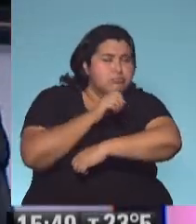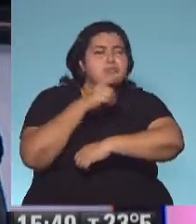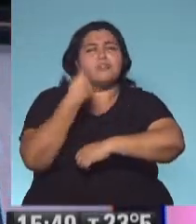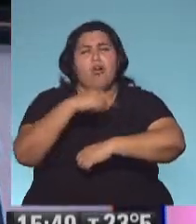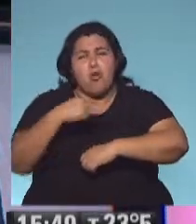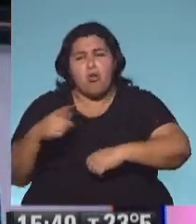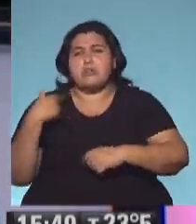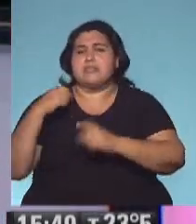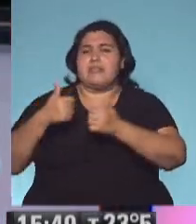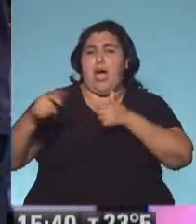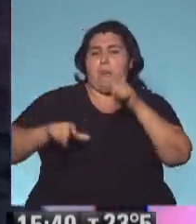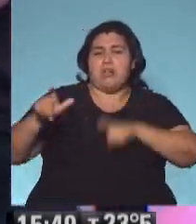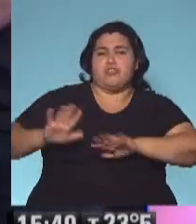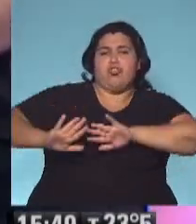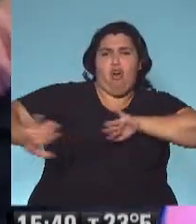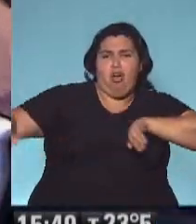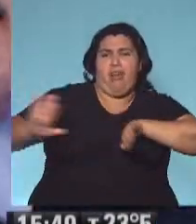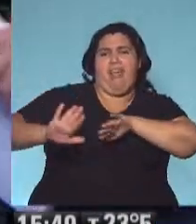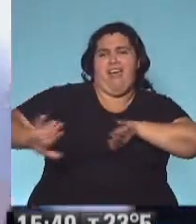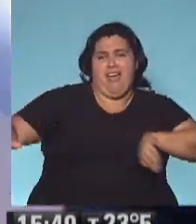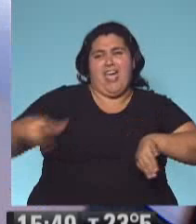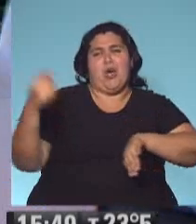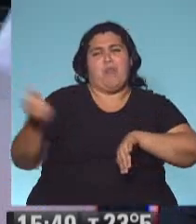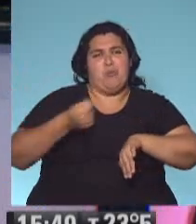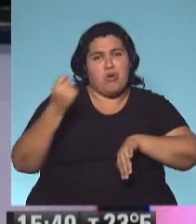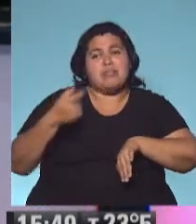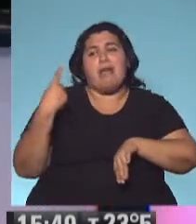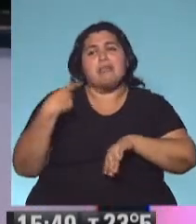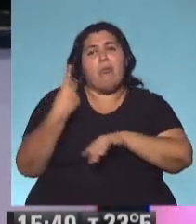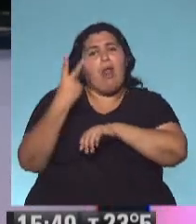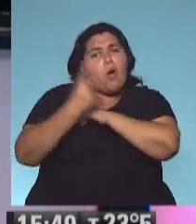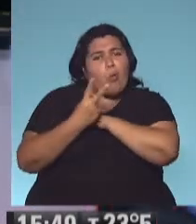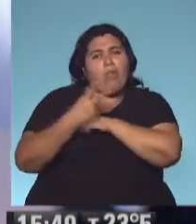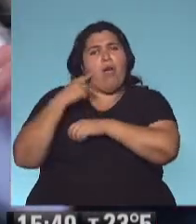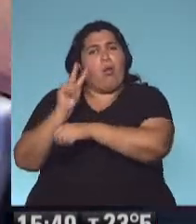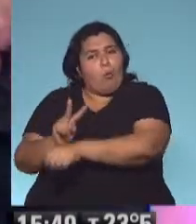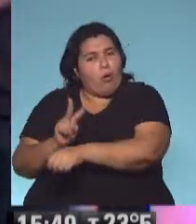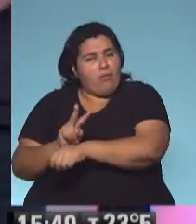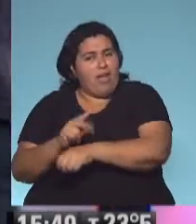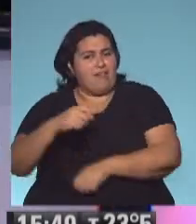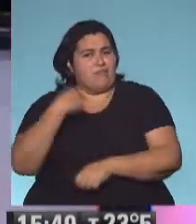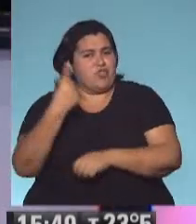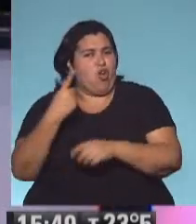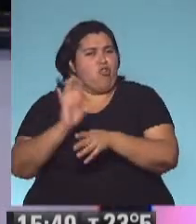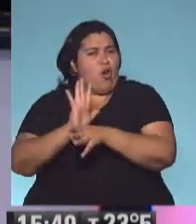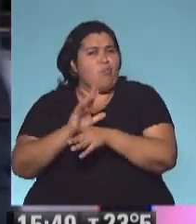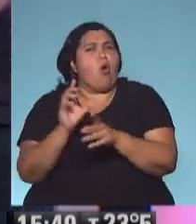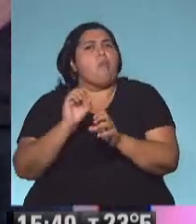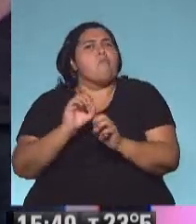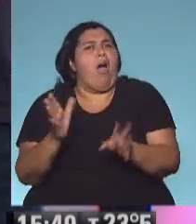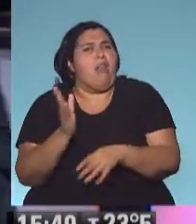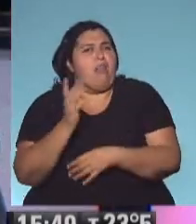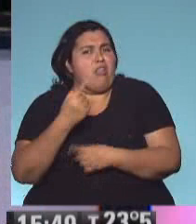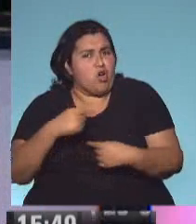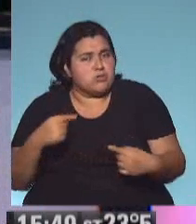distanciamiento social que hay que tener, todo lo que hay que hacer para cuidarnos, porque precisamente no es que a todos nos haría tanto daño el coronavirus, pero hay